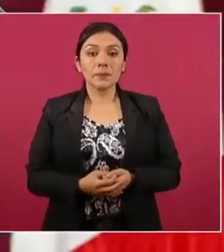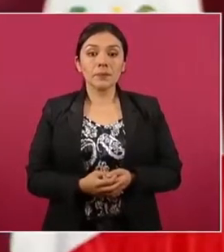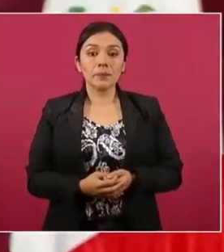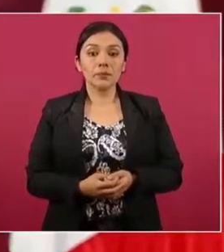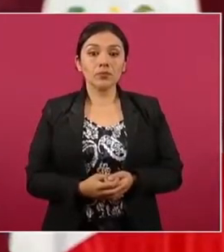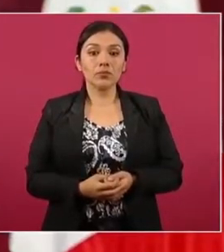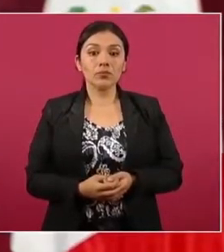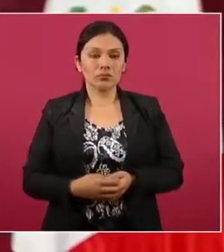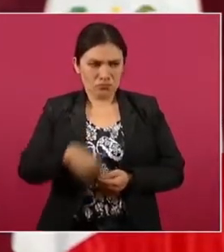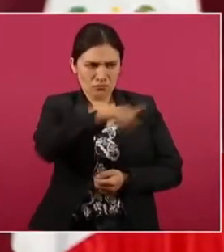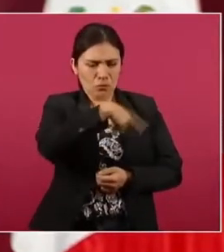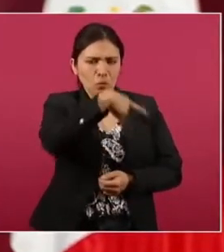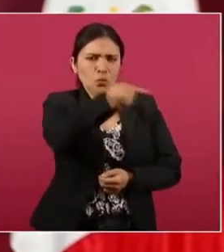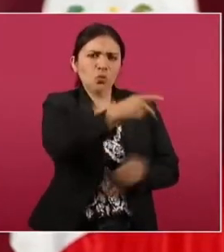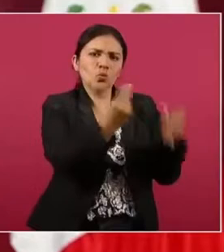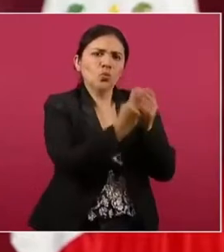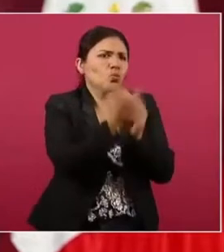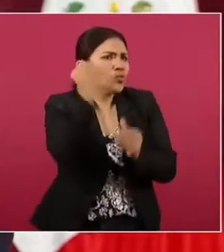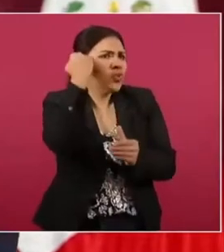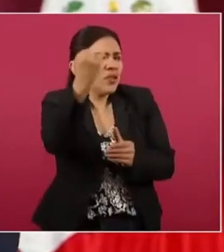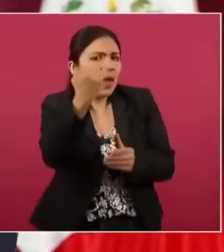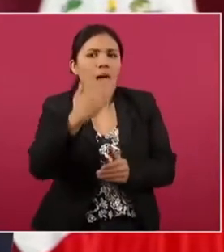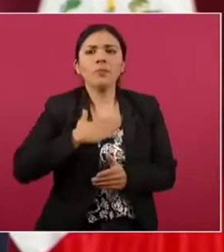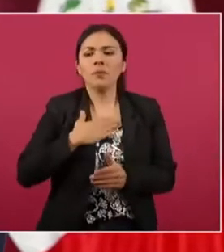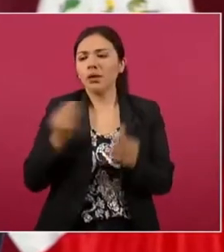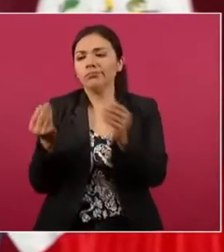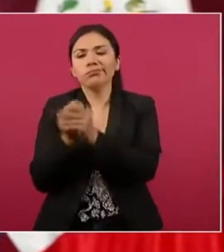ellos tienen una postura, nosotros tenemos otra,